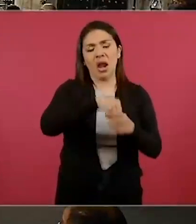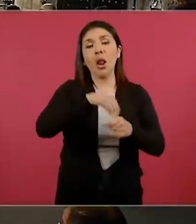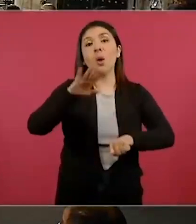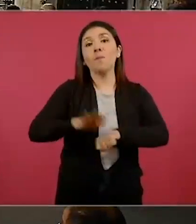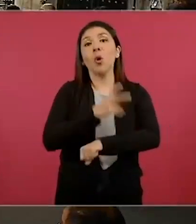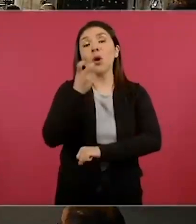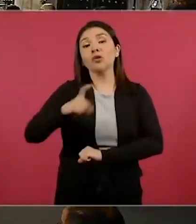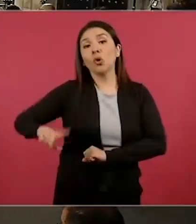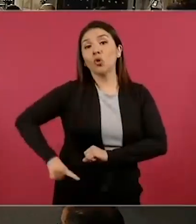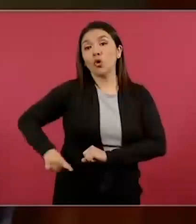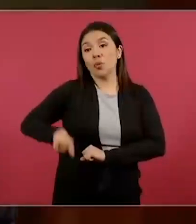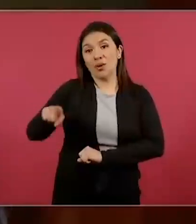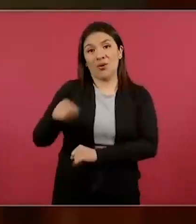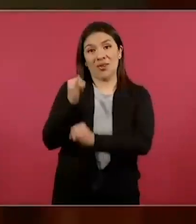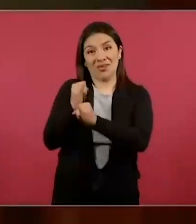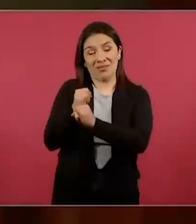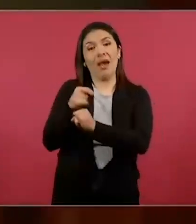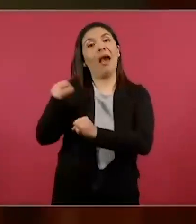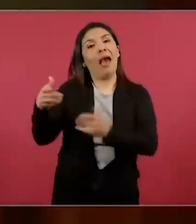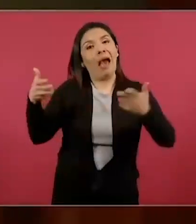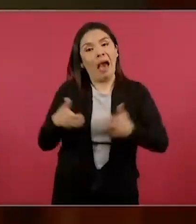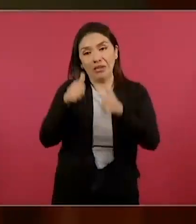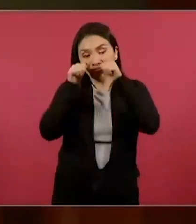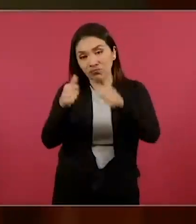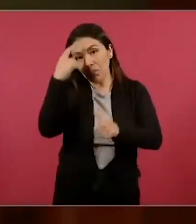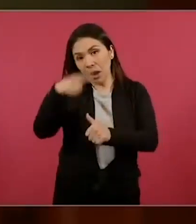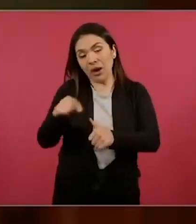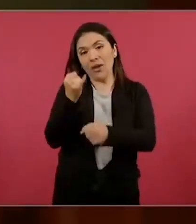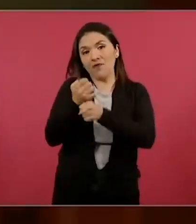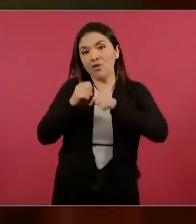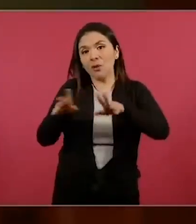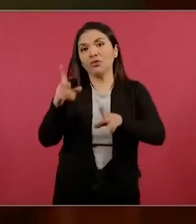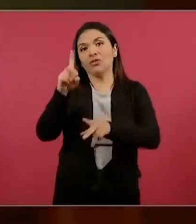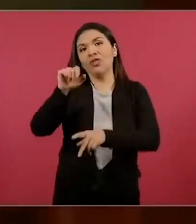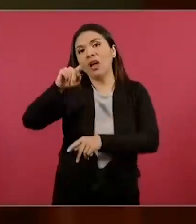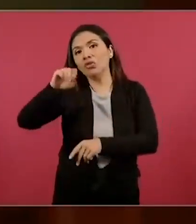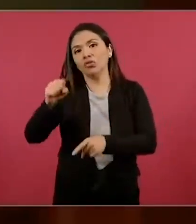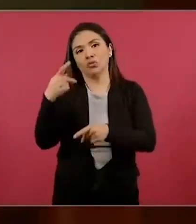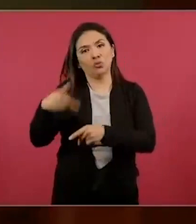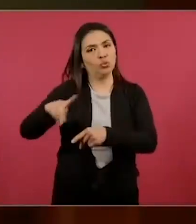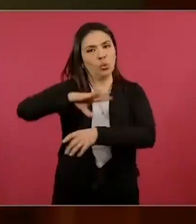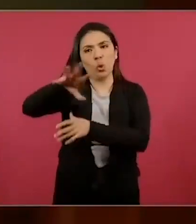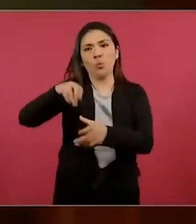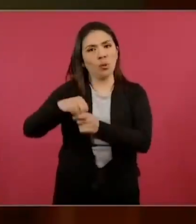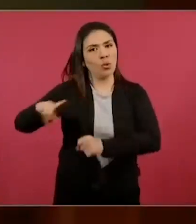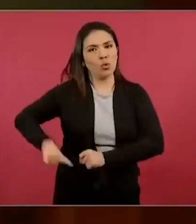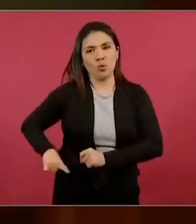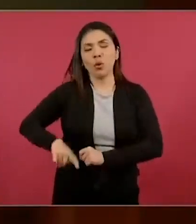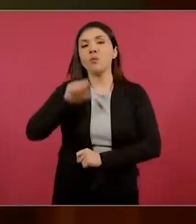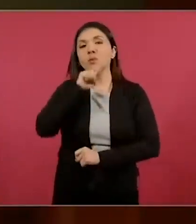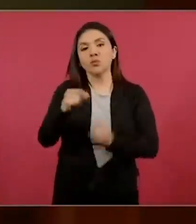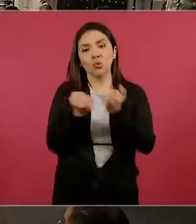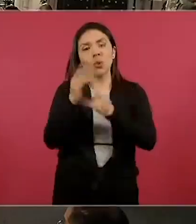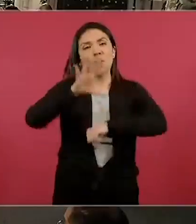gobierno digital es la que atiende la administración de los datos de todo el gobierno, incluido el sistema de acreditación.